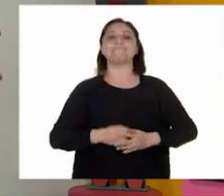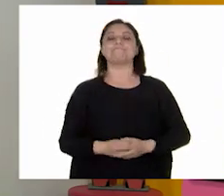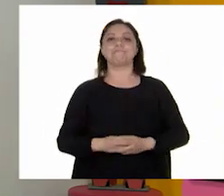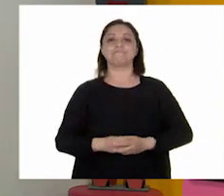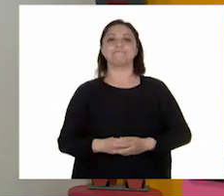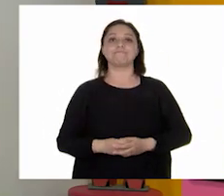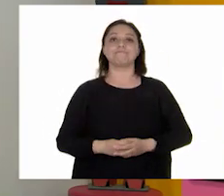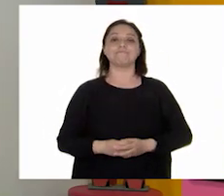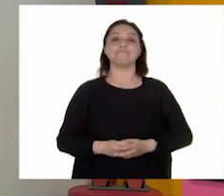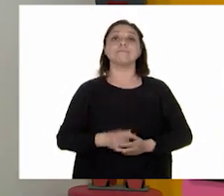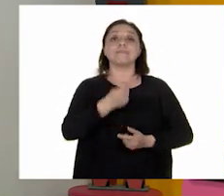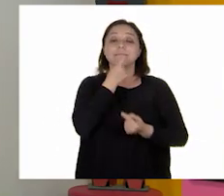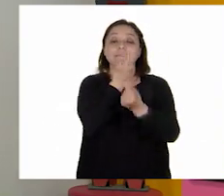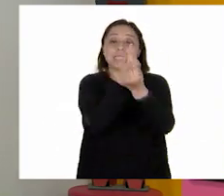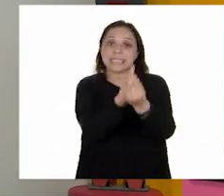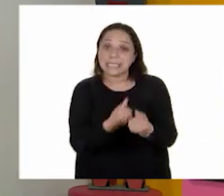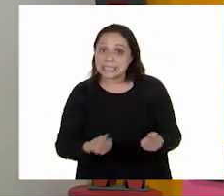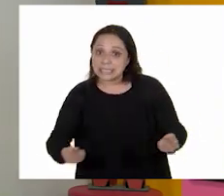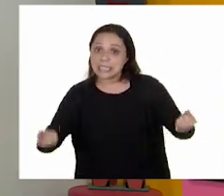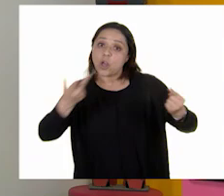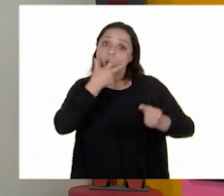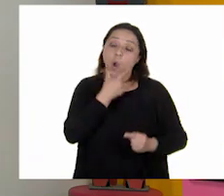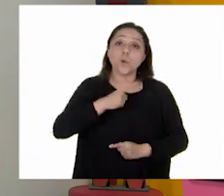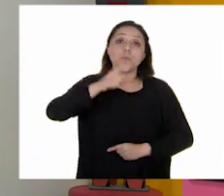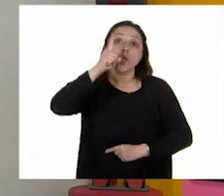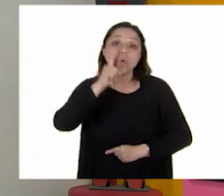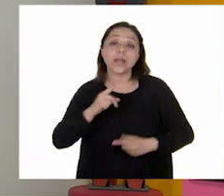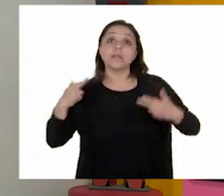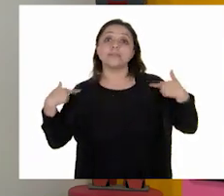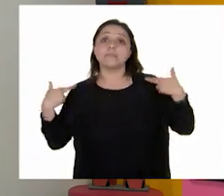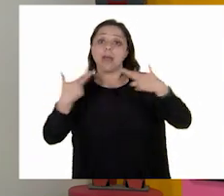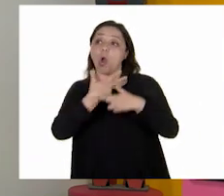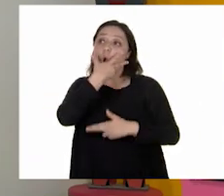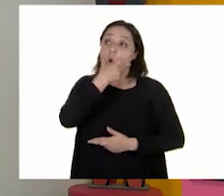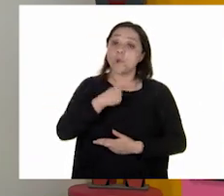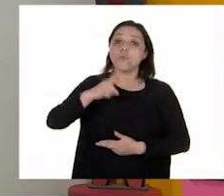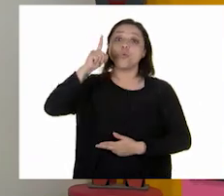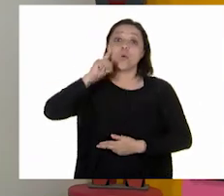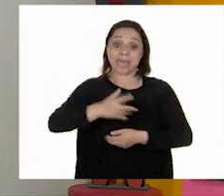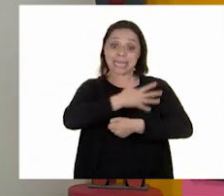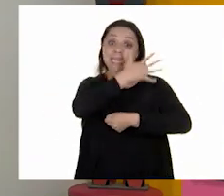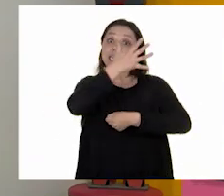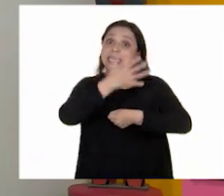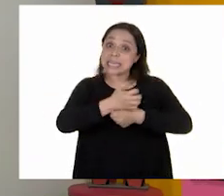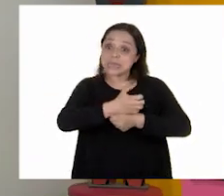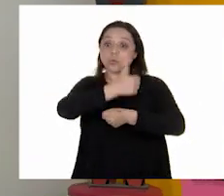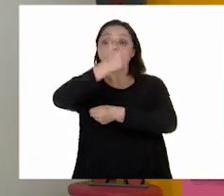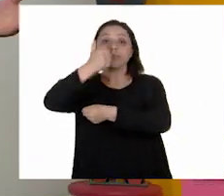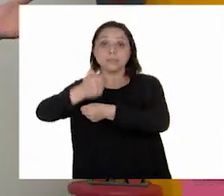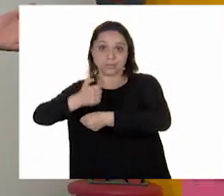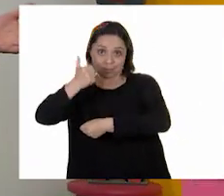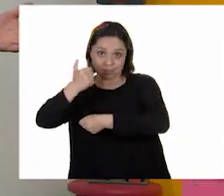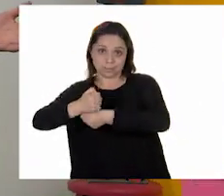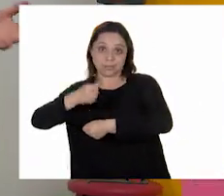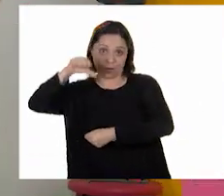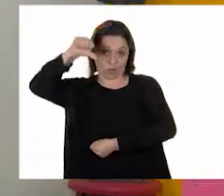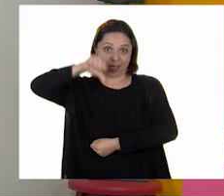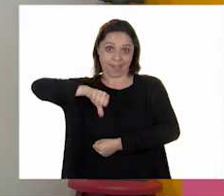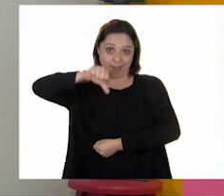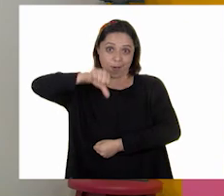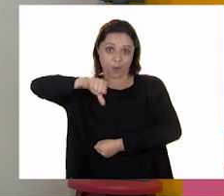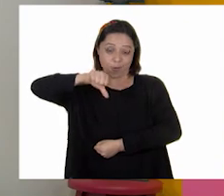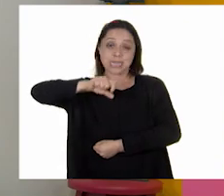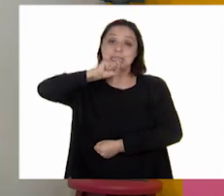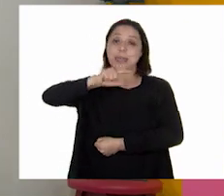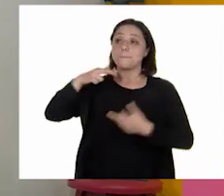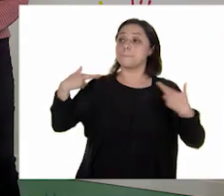Agradecemos a las niñas, los niños y las maestras y los maestros de quinto y sexto grados. Y, por supuesto, a